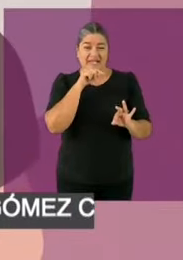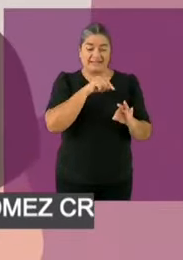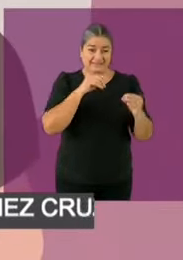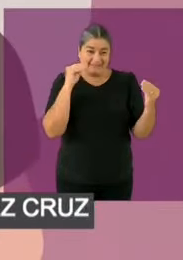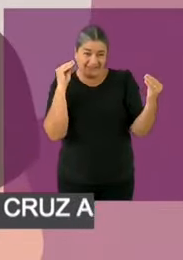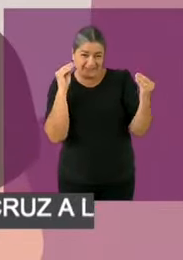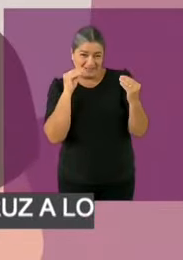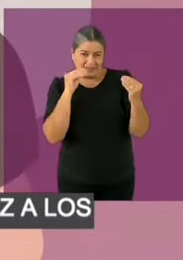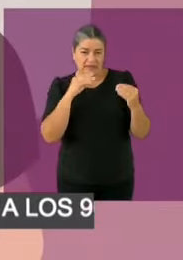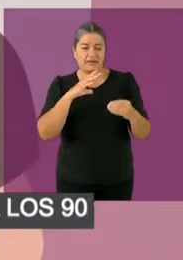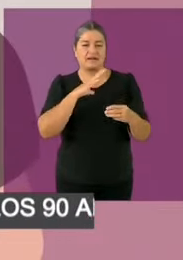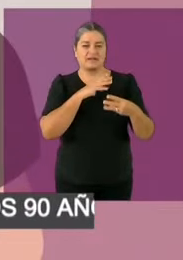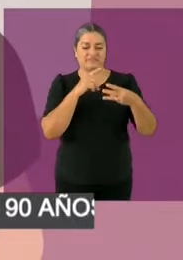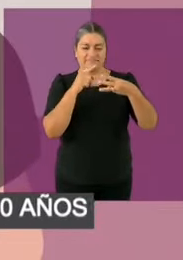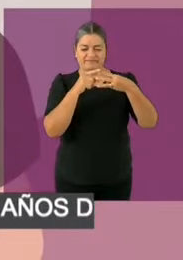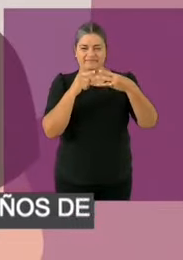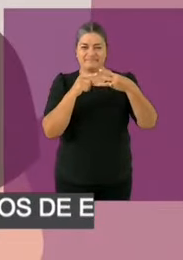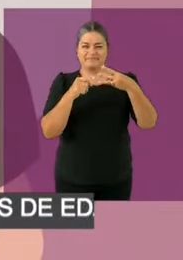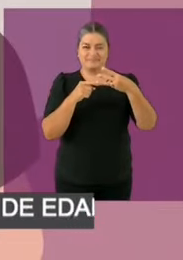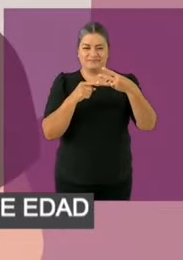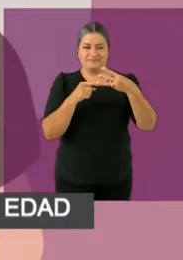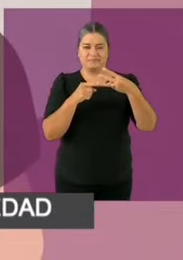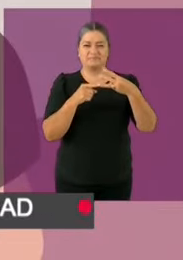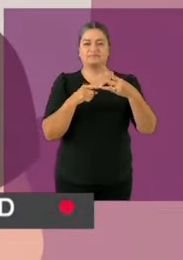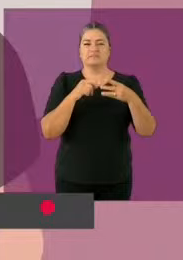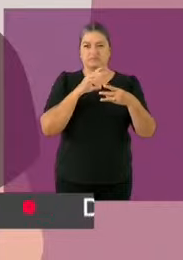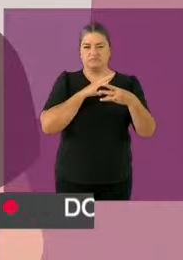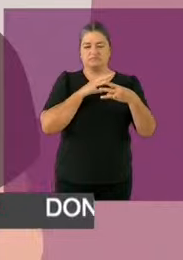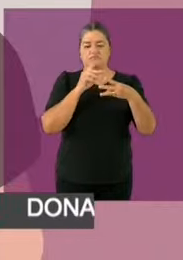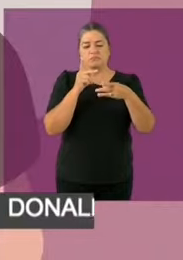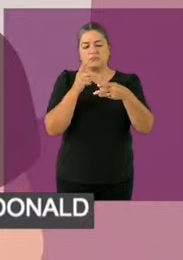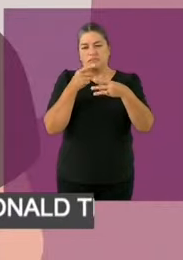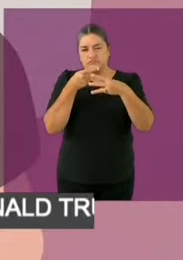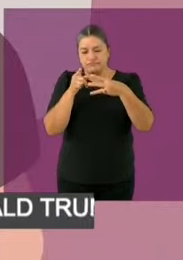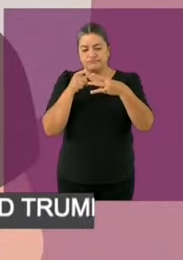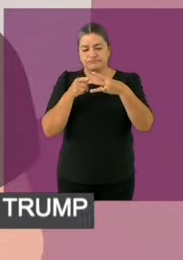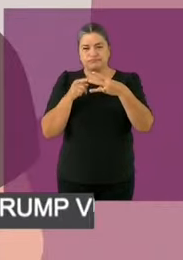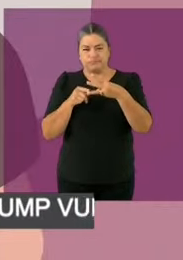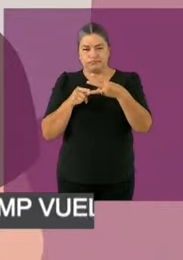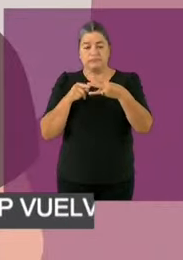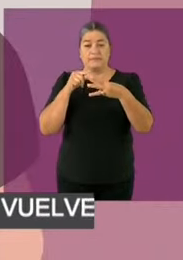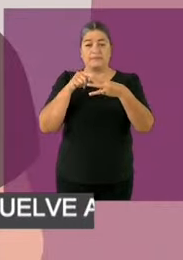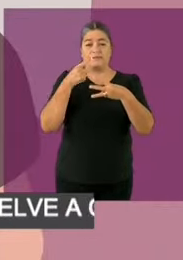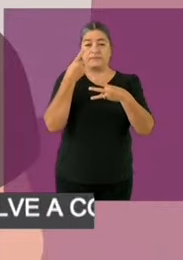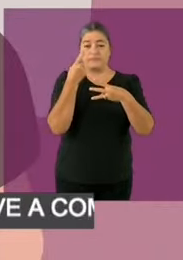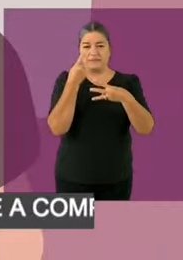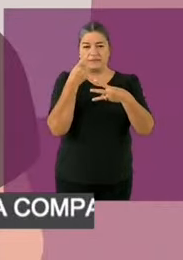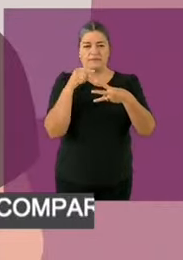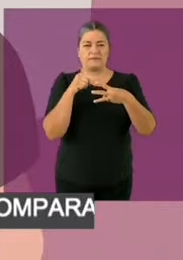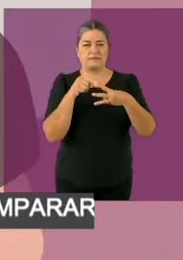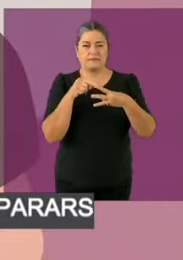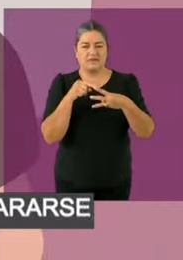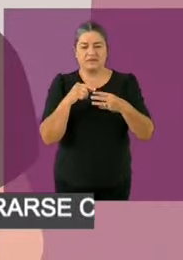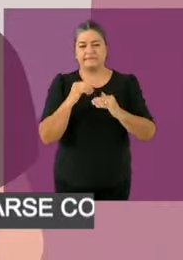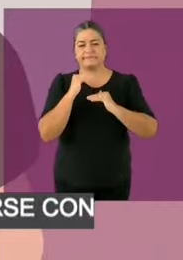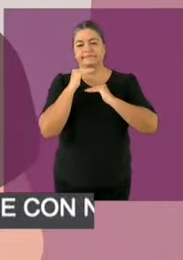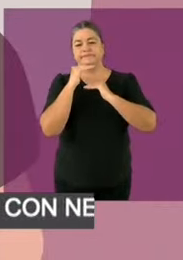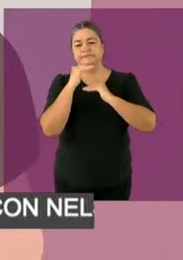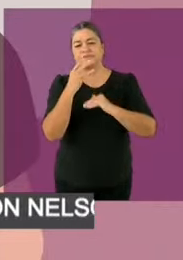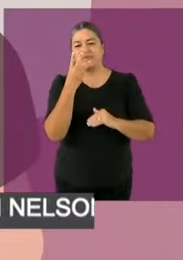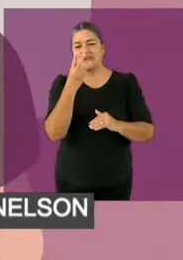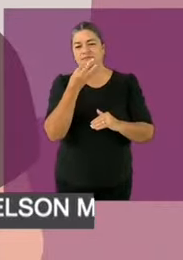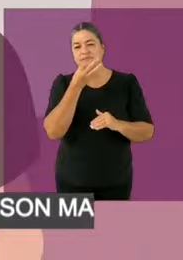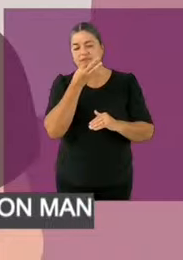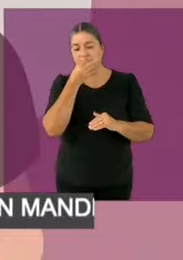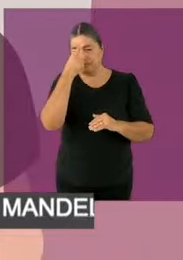primer bloque, las tres candidaturas tendrán hasta un minuto para contestar la misma pregunta, según el orden en el que